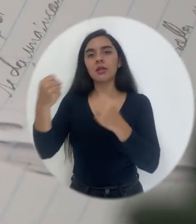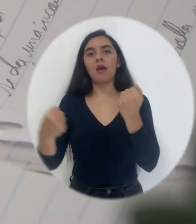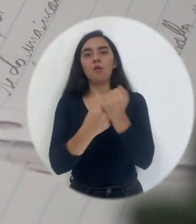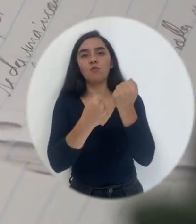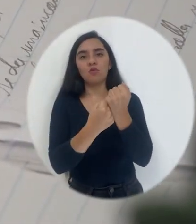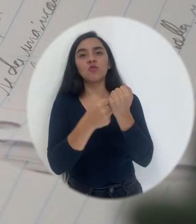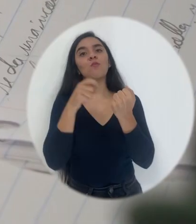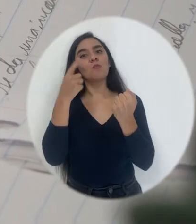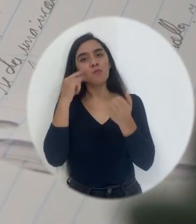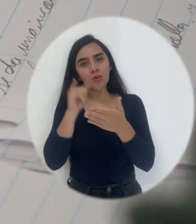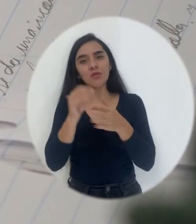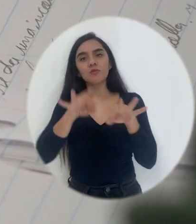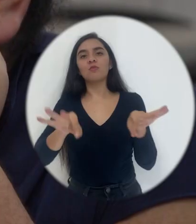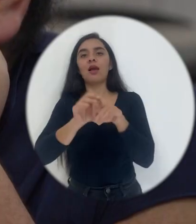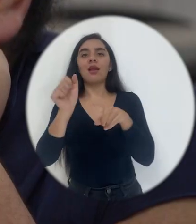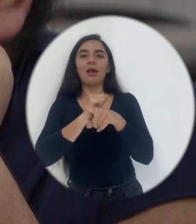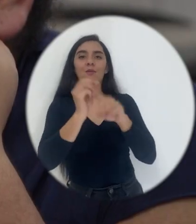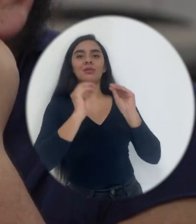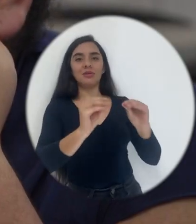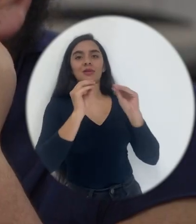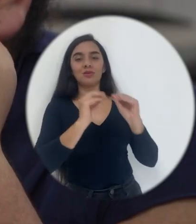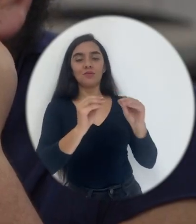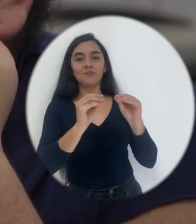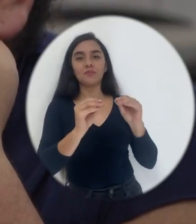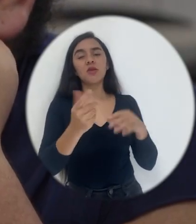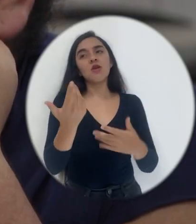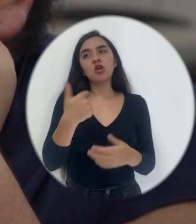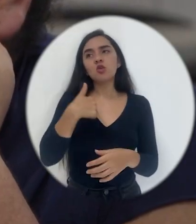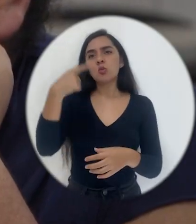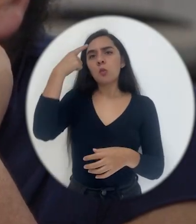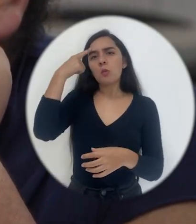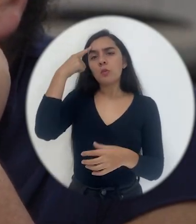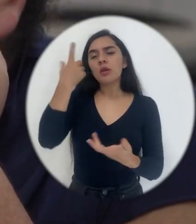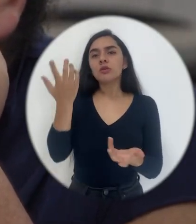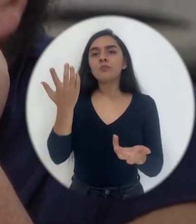Por eso hablaba de la parte de la capacitación. Entonces creo que